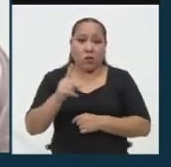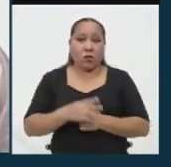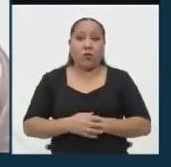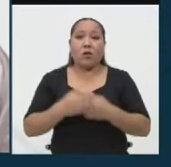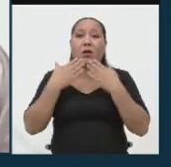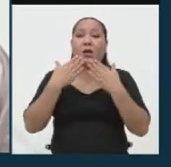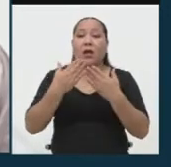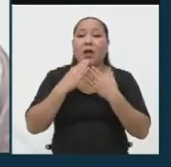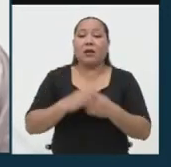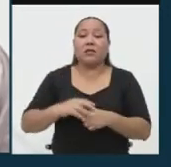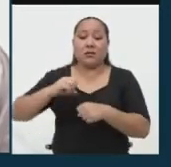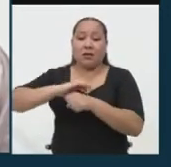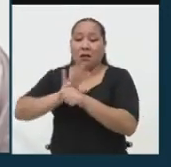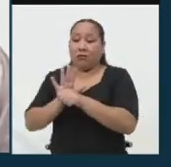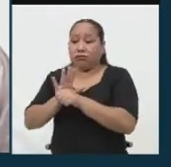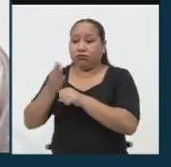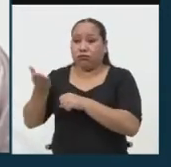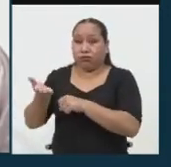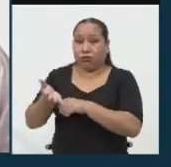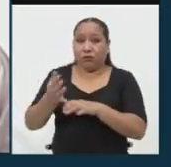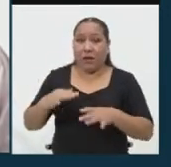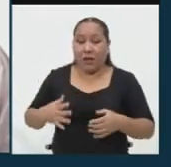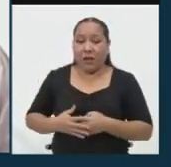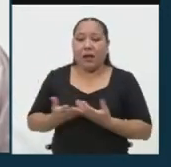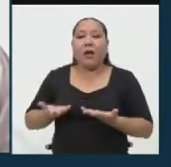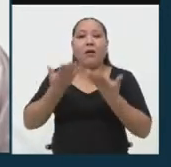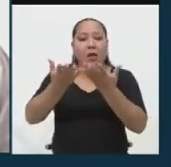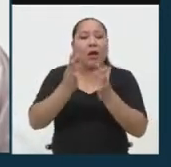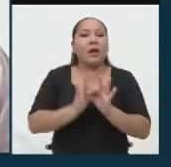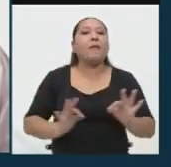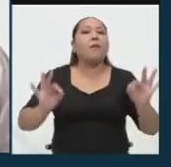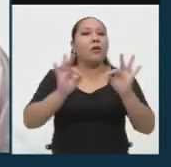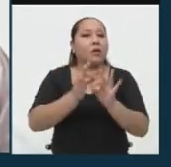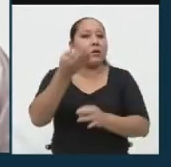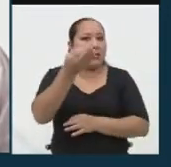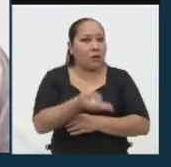Gracias a la pandemia le estamos dando la importancia de vida.